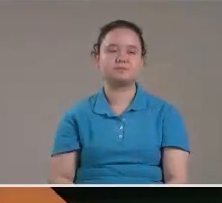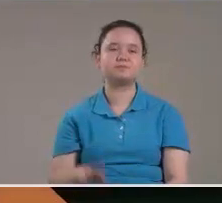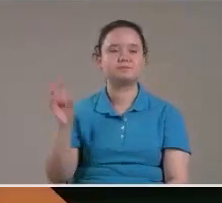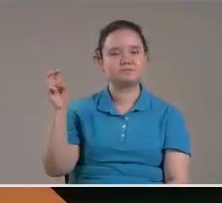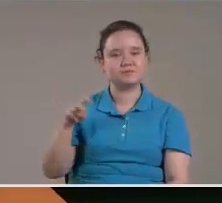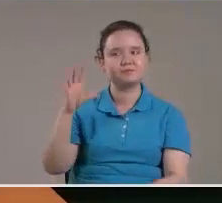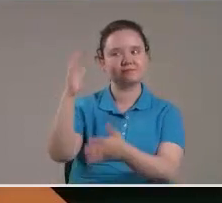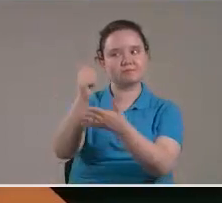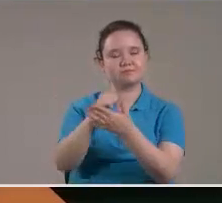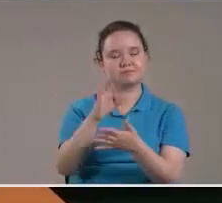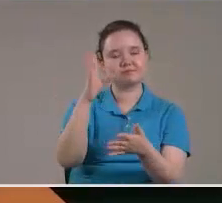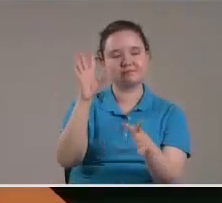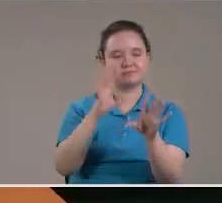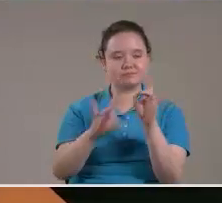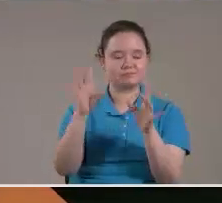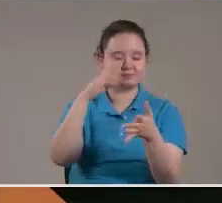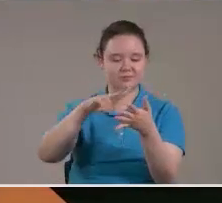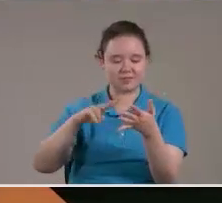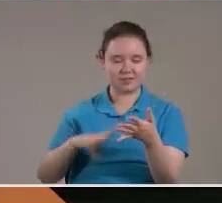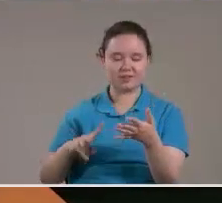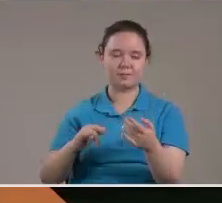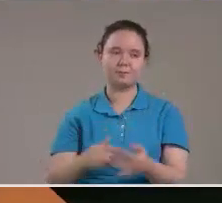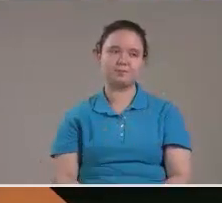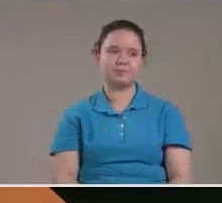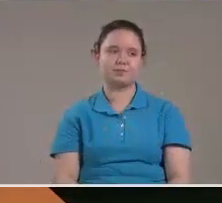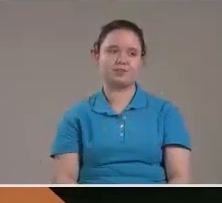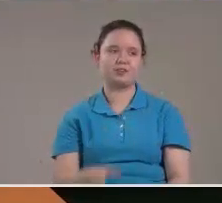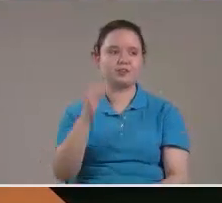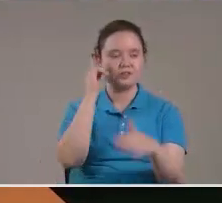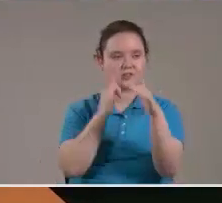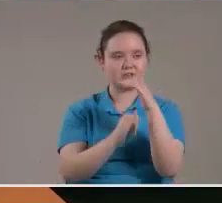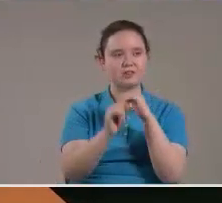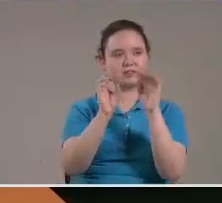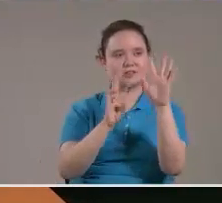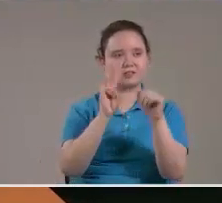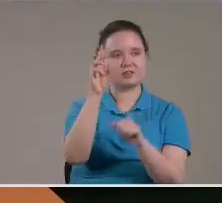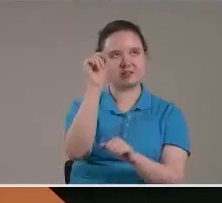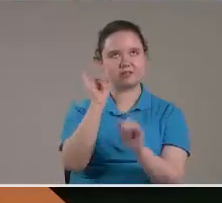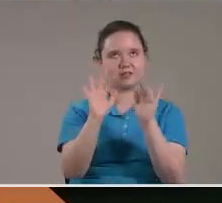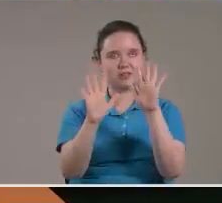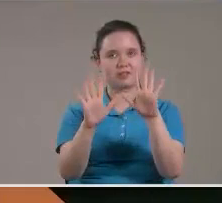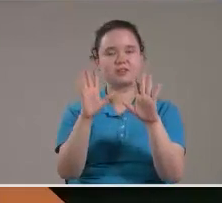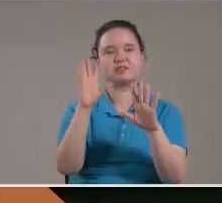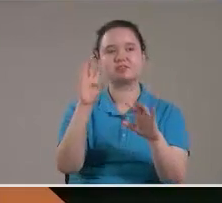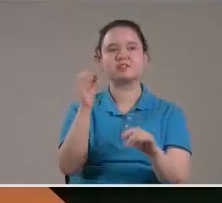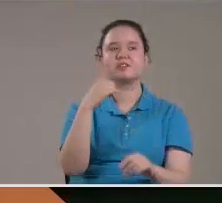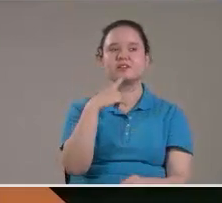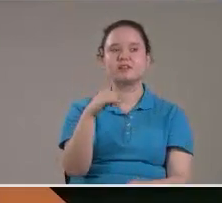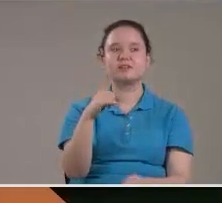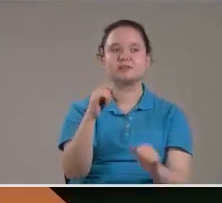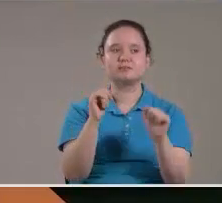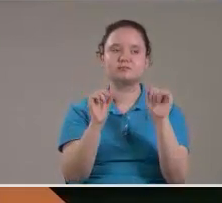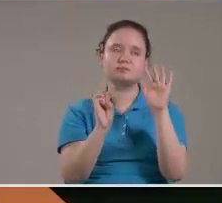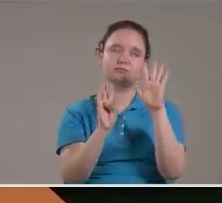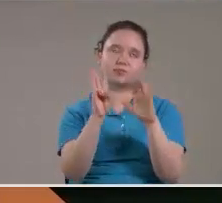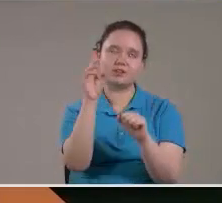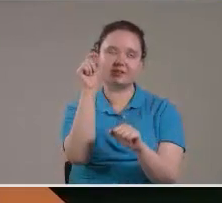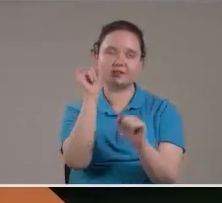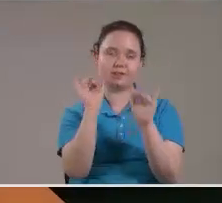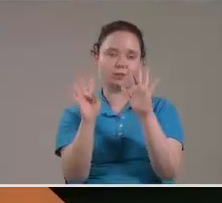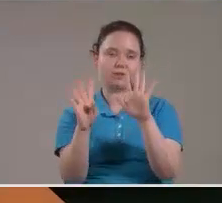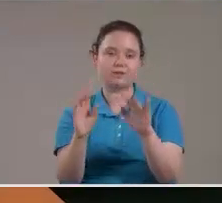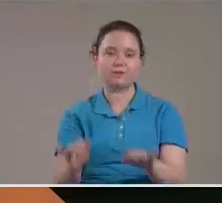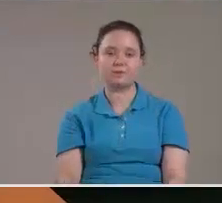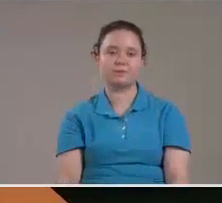Necesito ayuda De alguien Que lea Conmigo Isaías 13 10 Pero que lean El verso anterior Yo voy a leer a este